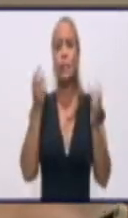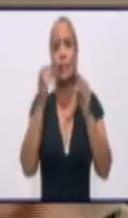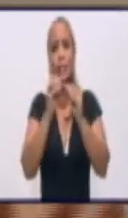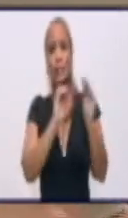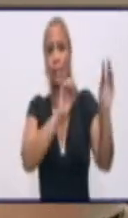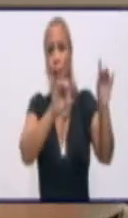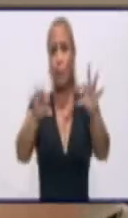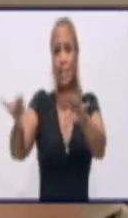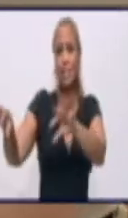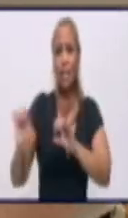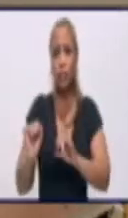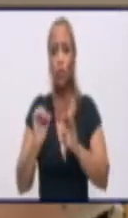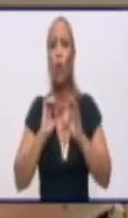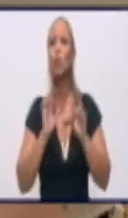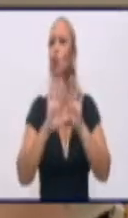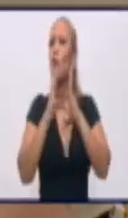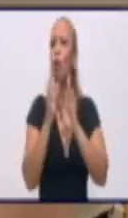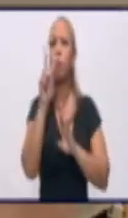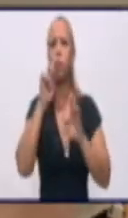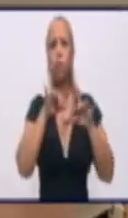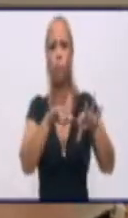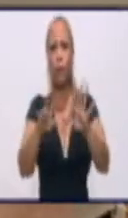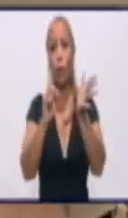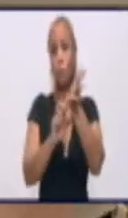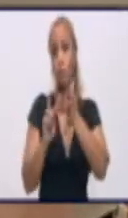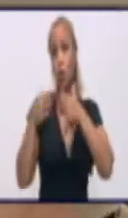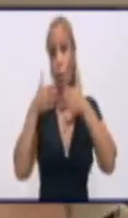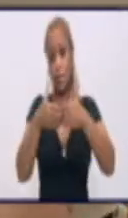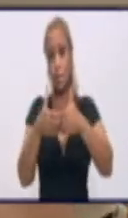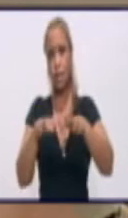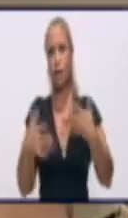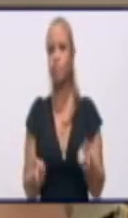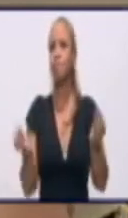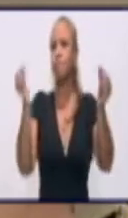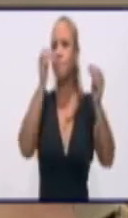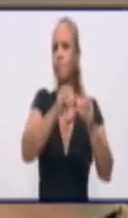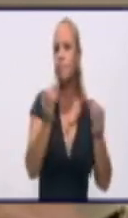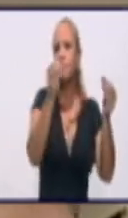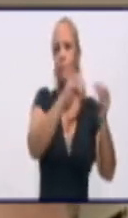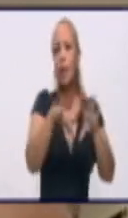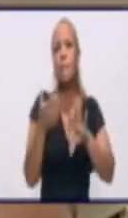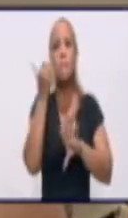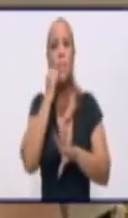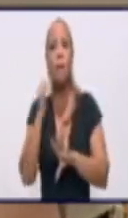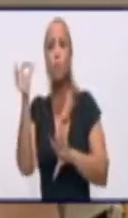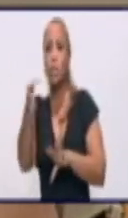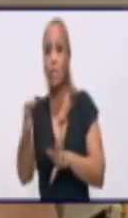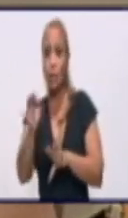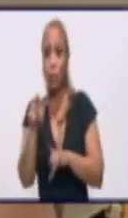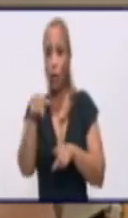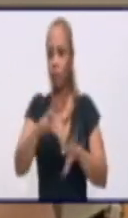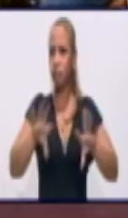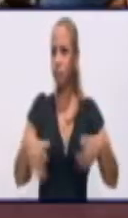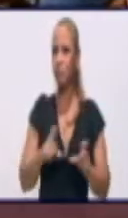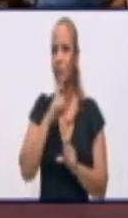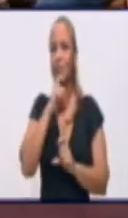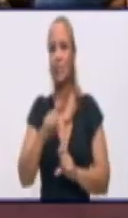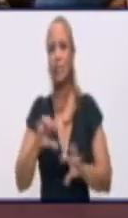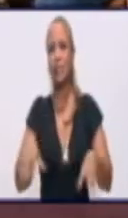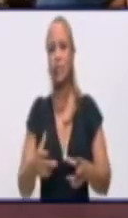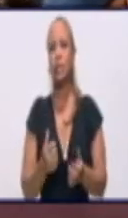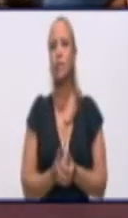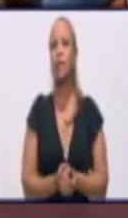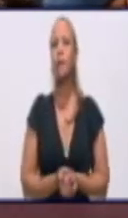dispersando el virus en la provincia. Y se ha ido sumando cada día los más municipios a esta situación epidémica. Yo le quería